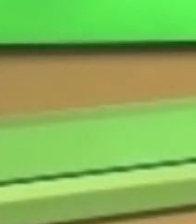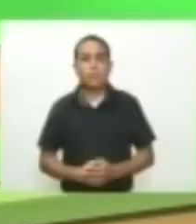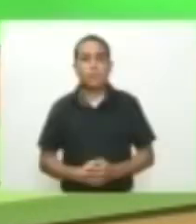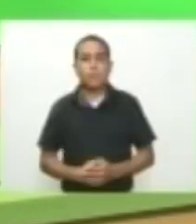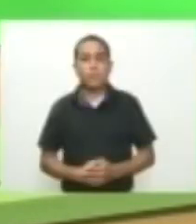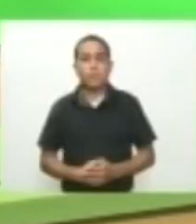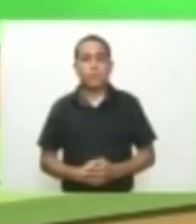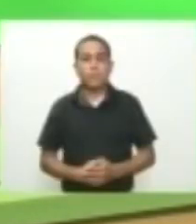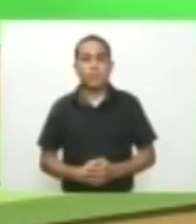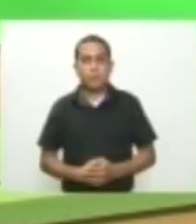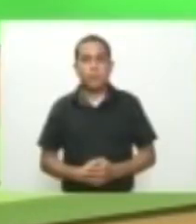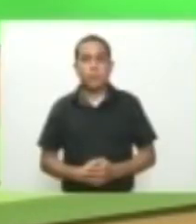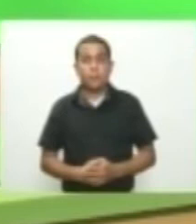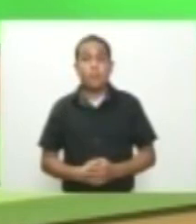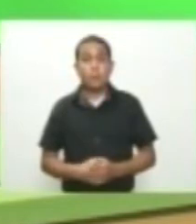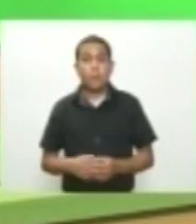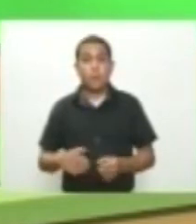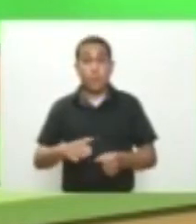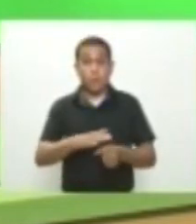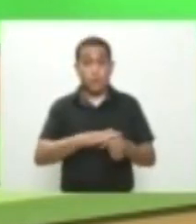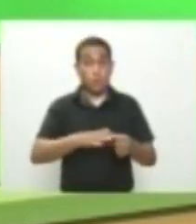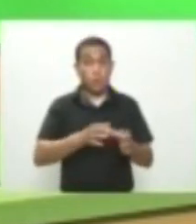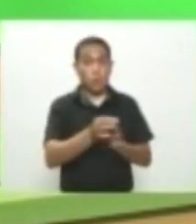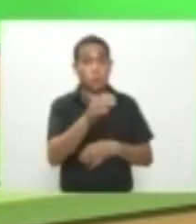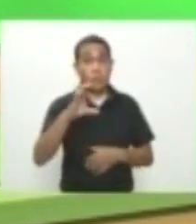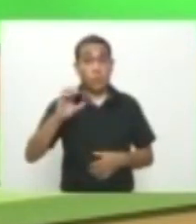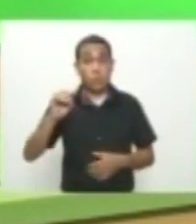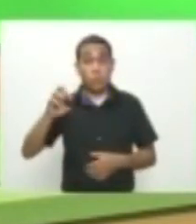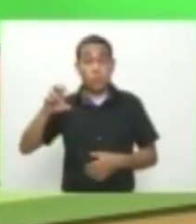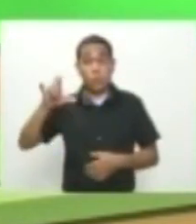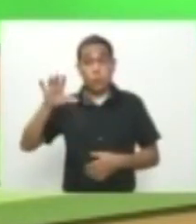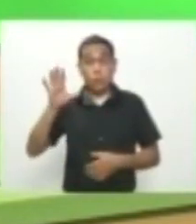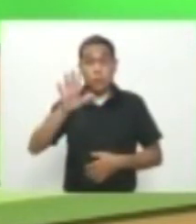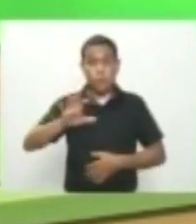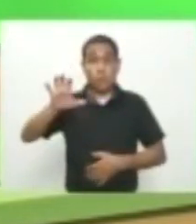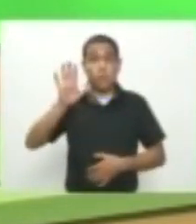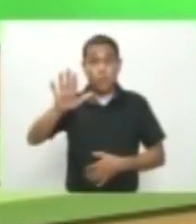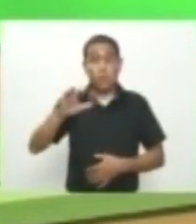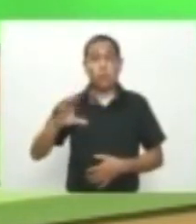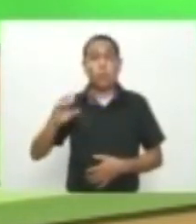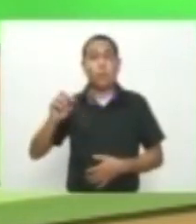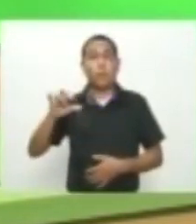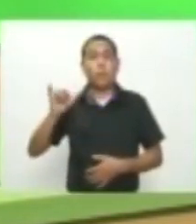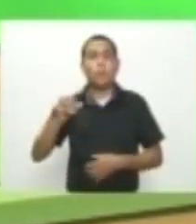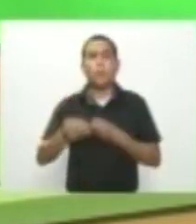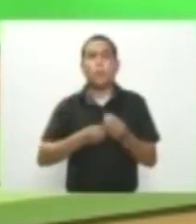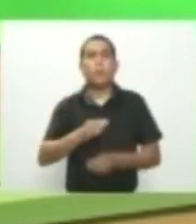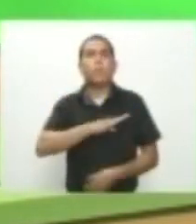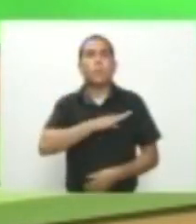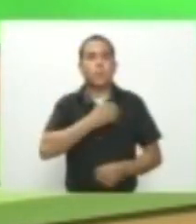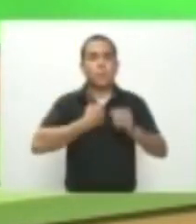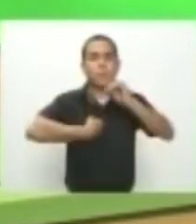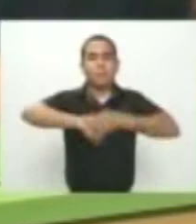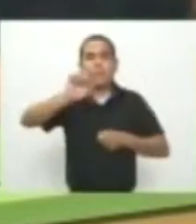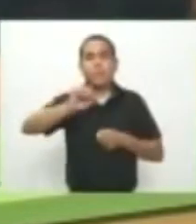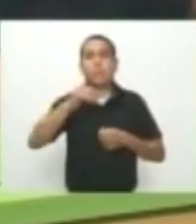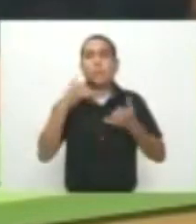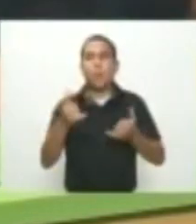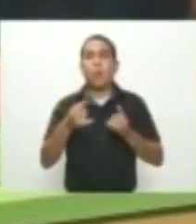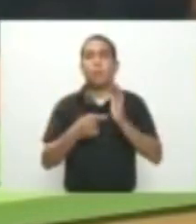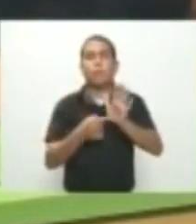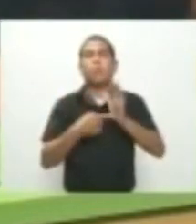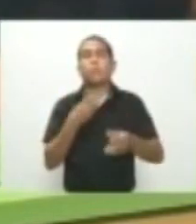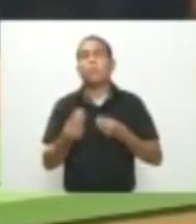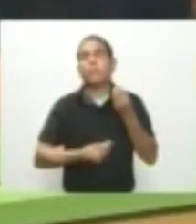información En el municipio del Copey el alcalde municipal ganó las elecciones revocatorias y ahora prepara su defensa